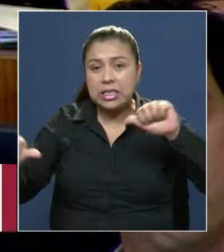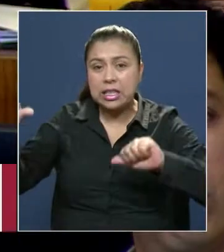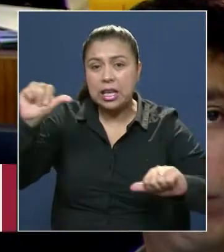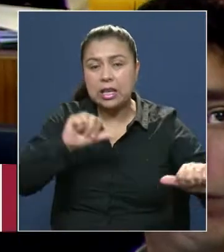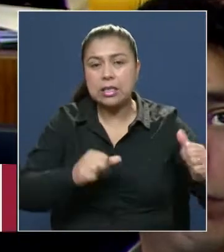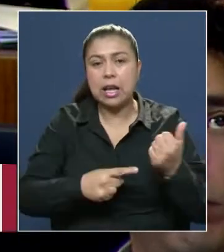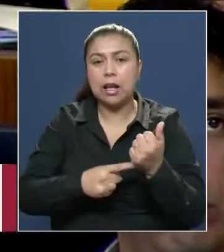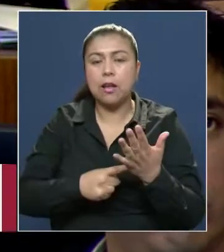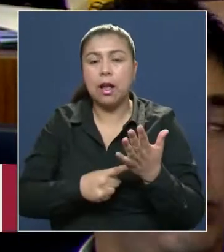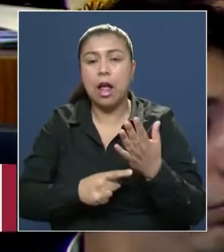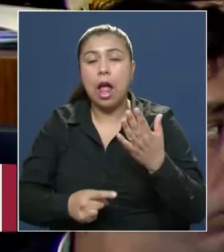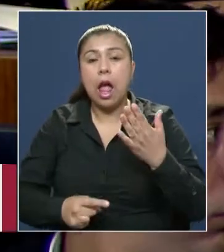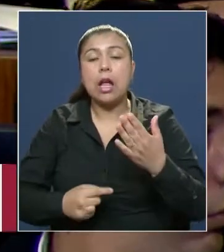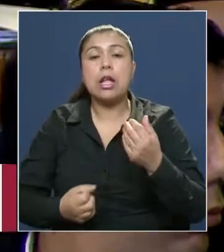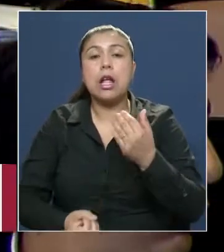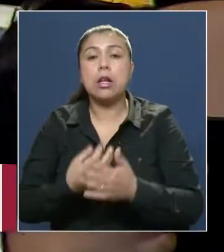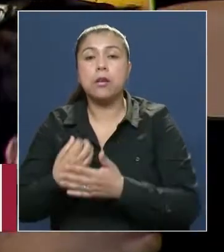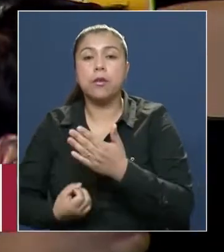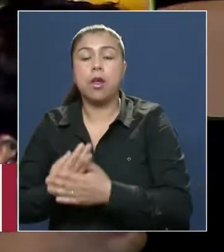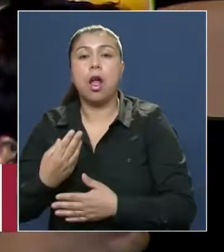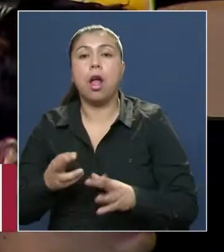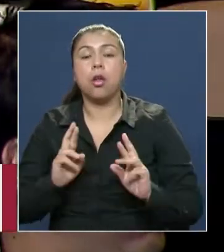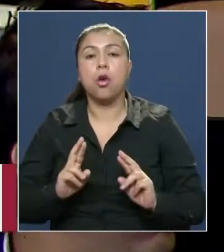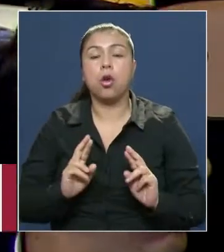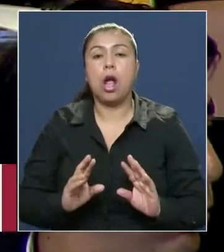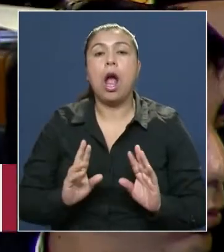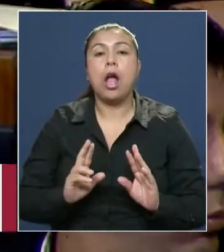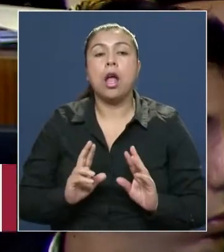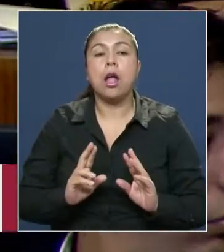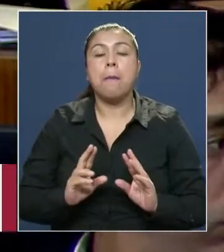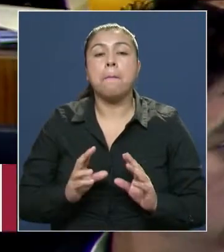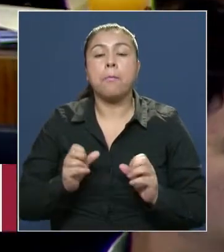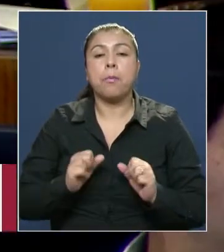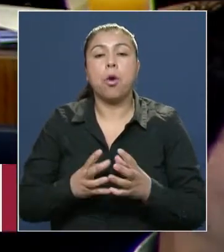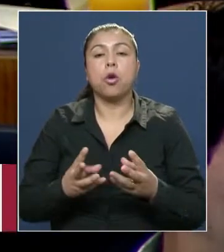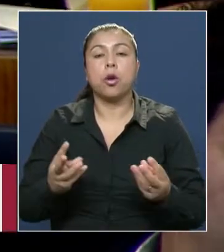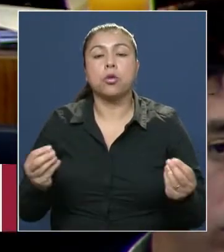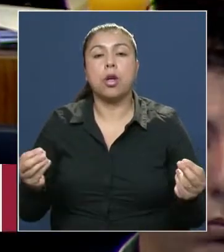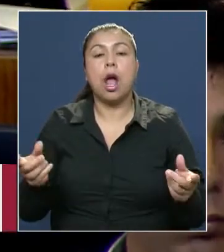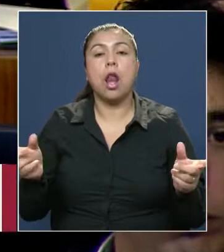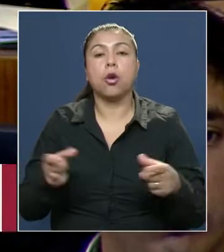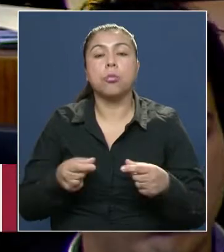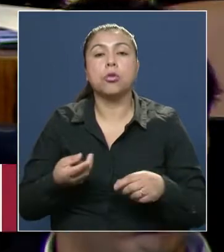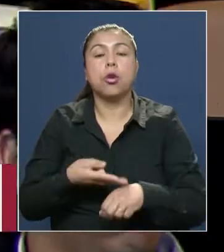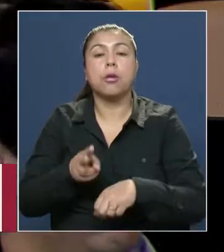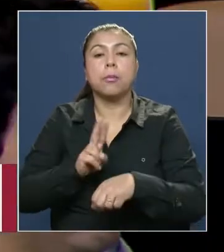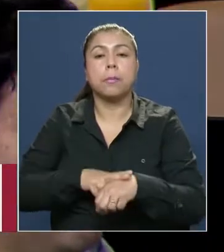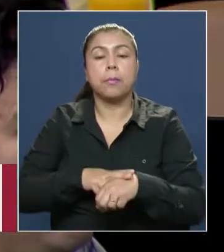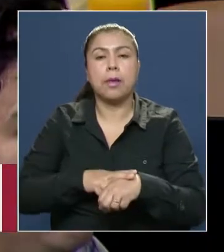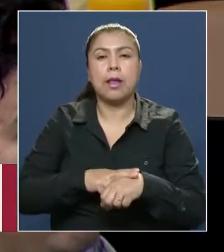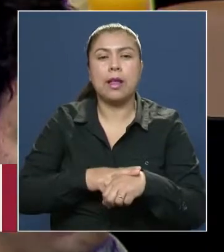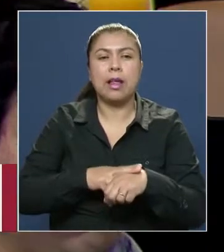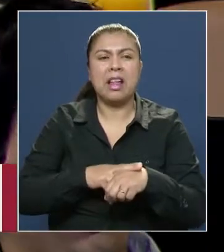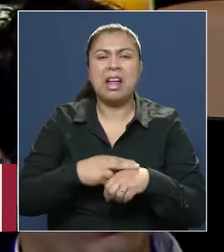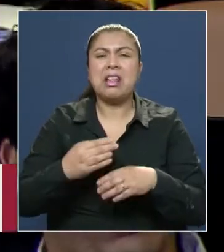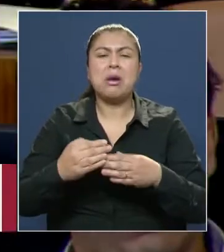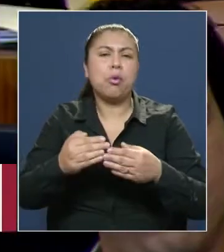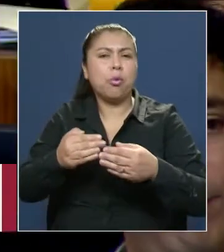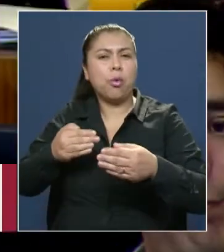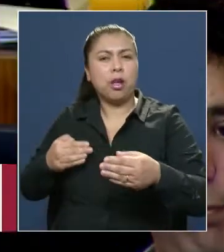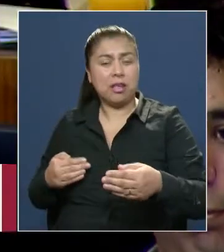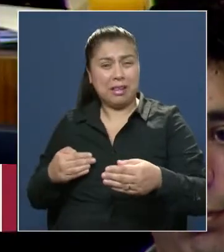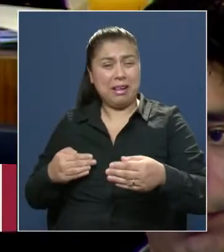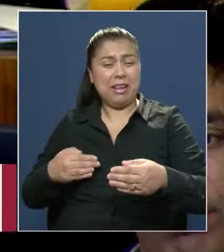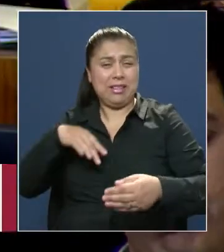la tecnología y la innovación. Y esperamos que prontamente podamos resolver lo que queda en la comisión mixta. Seguimos muy atrás en